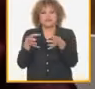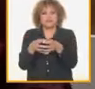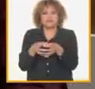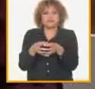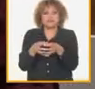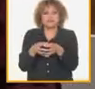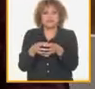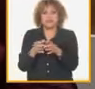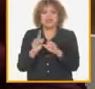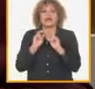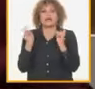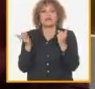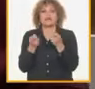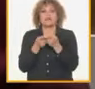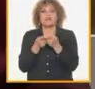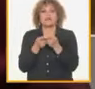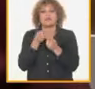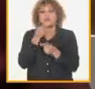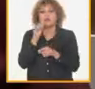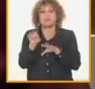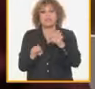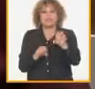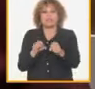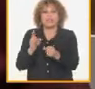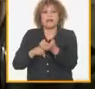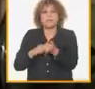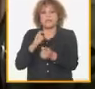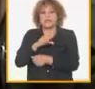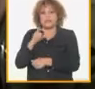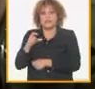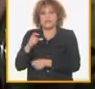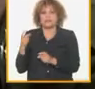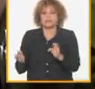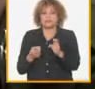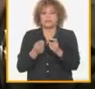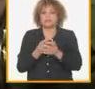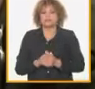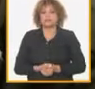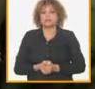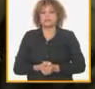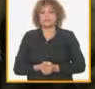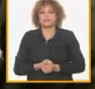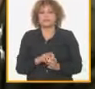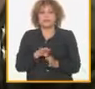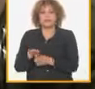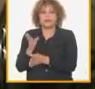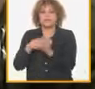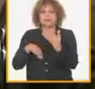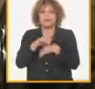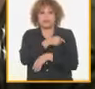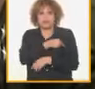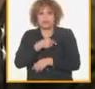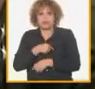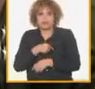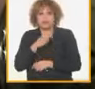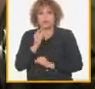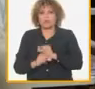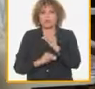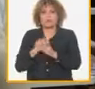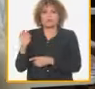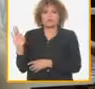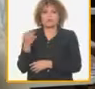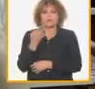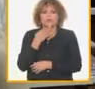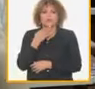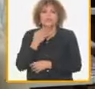sumar a todo el que se pueda a este combate el ministerio del interior ha venido perfeccionando la actuación contra la